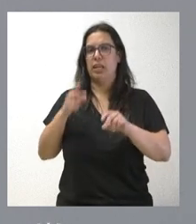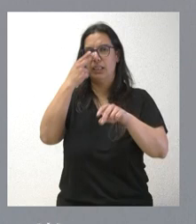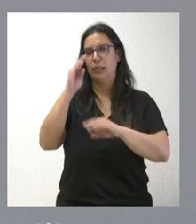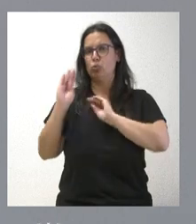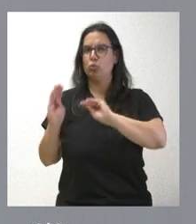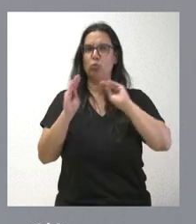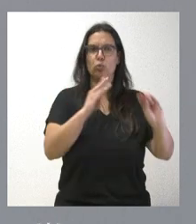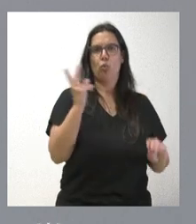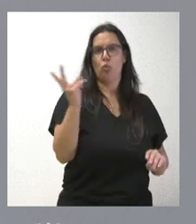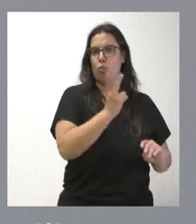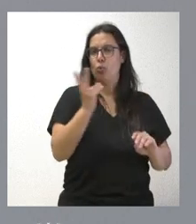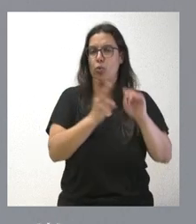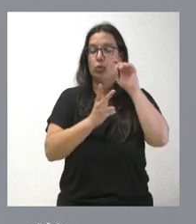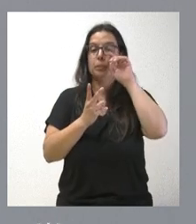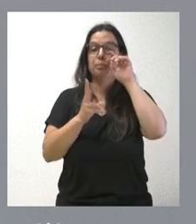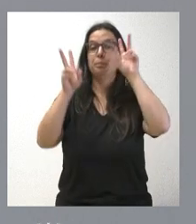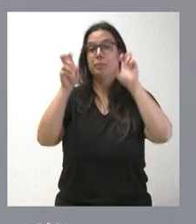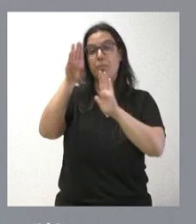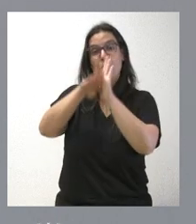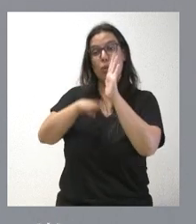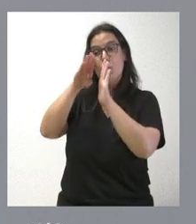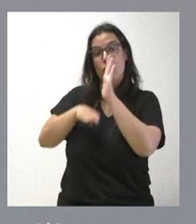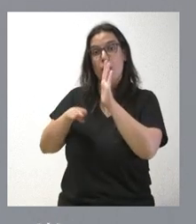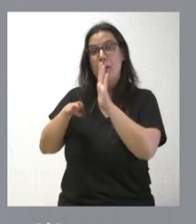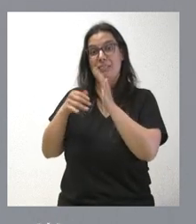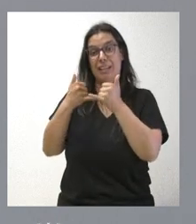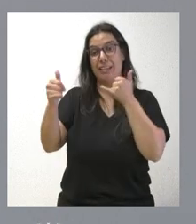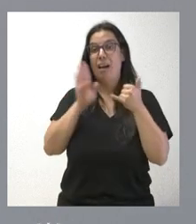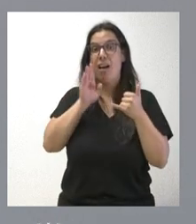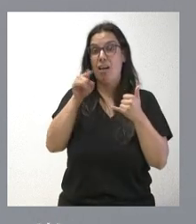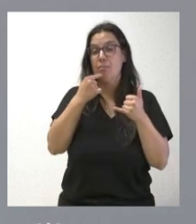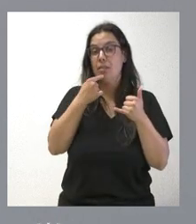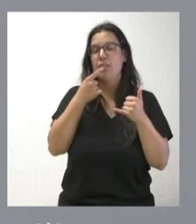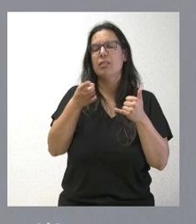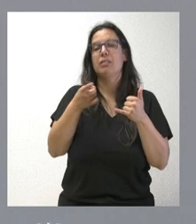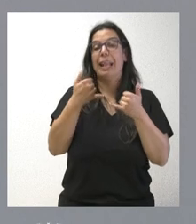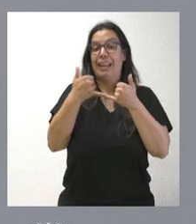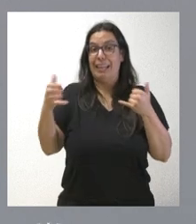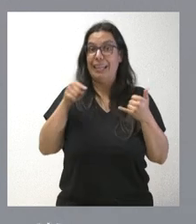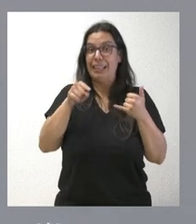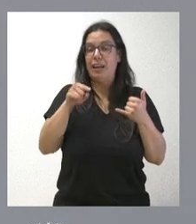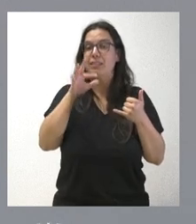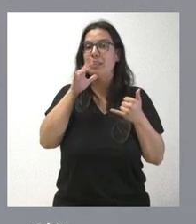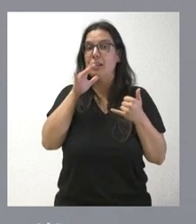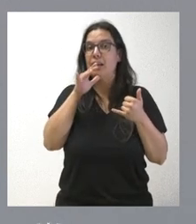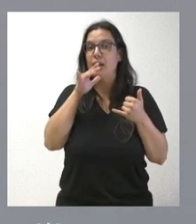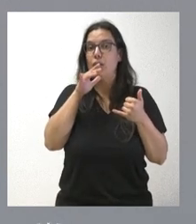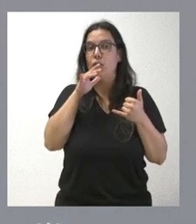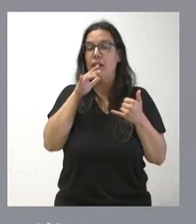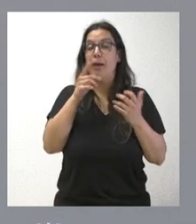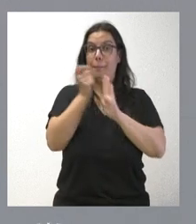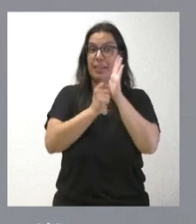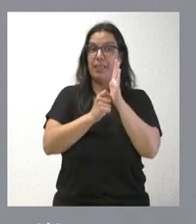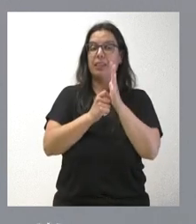lo que corresponde a recuperar estas líneas que usted comenta, estas líneas en muchas medidas, como les he dicho anteriormente,